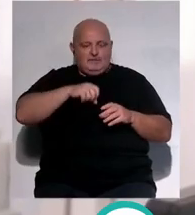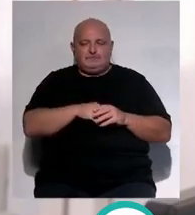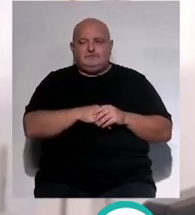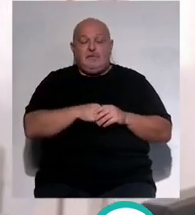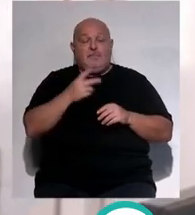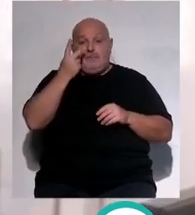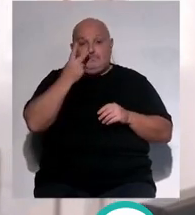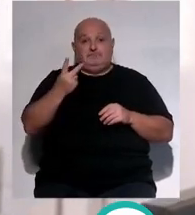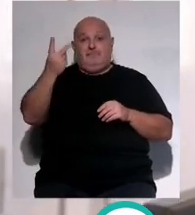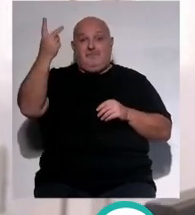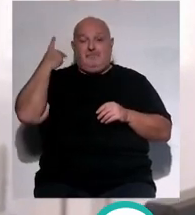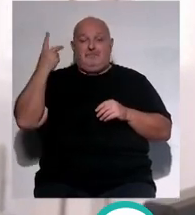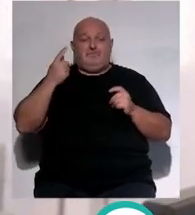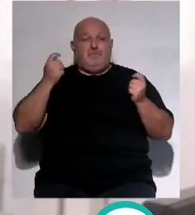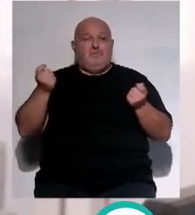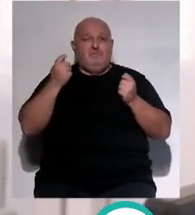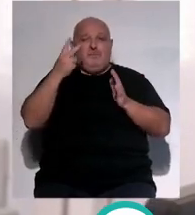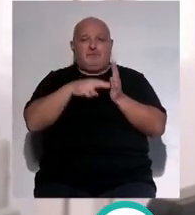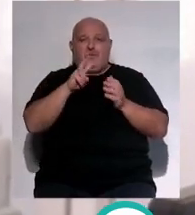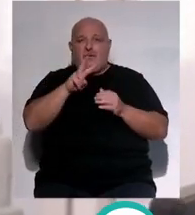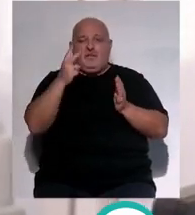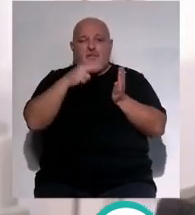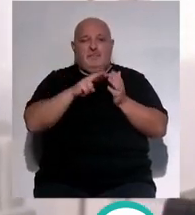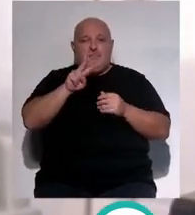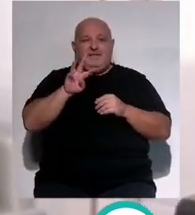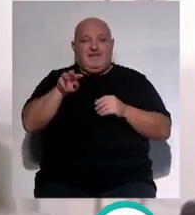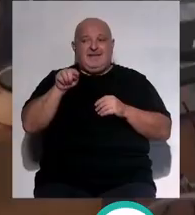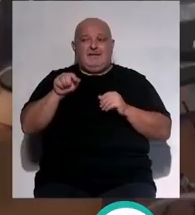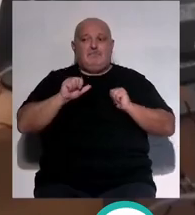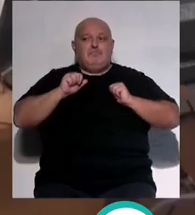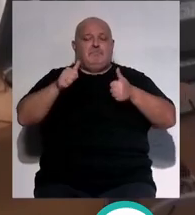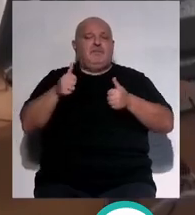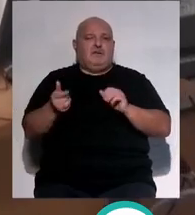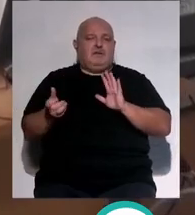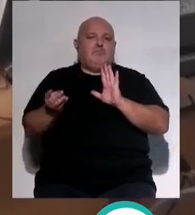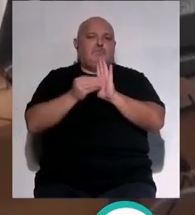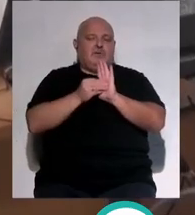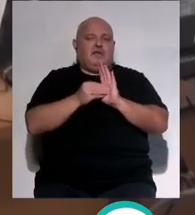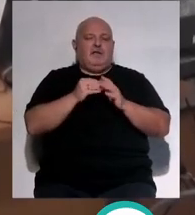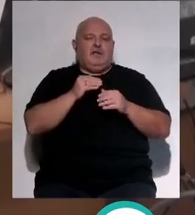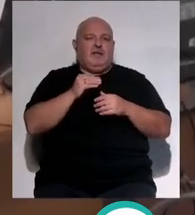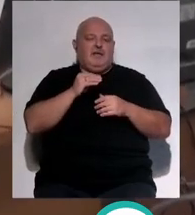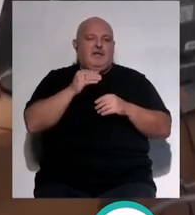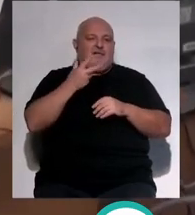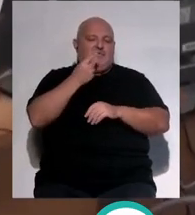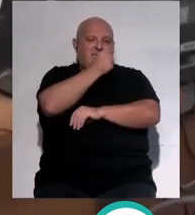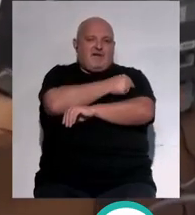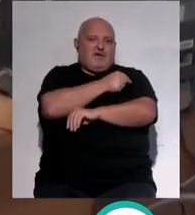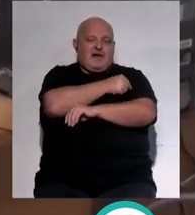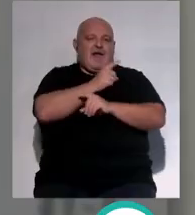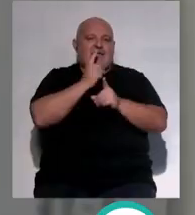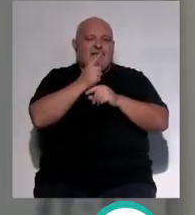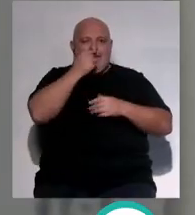fue hace dos años en la campaña 2022-2023 cuando se incorporó al calendario vacunal la vacunación